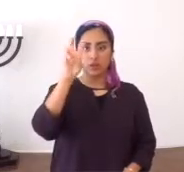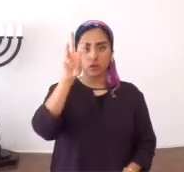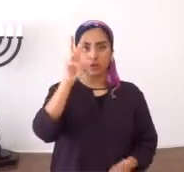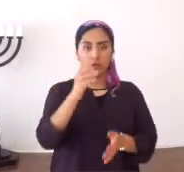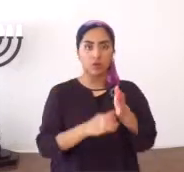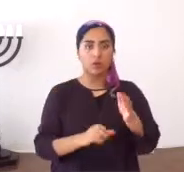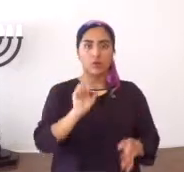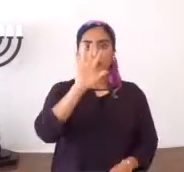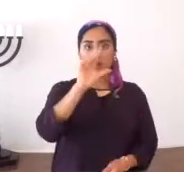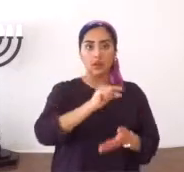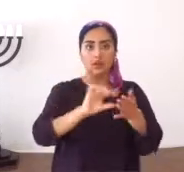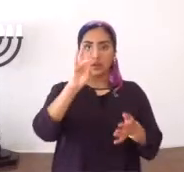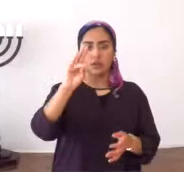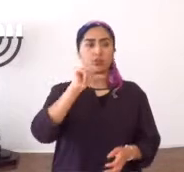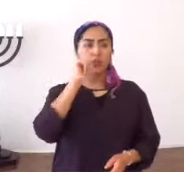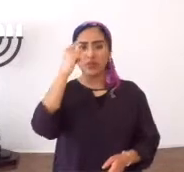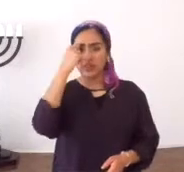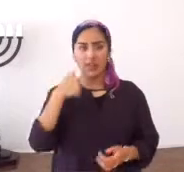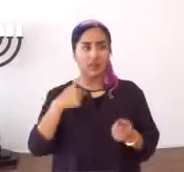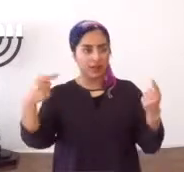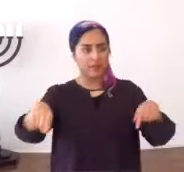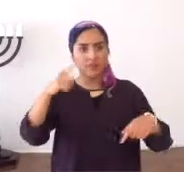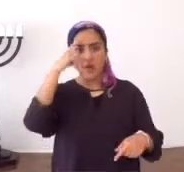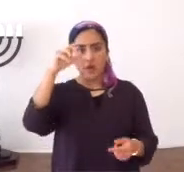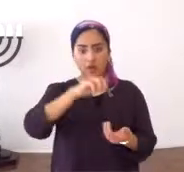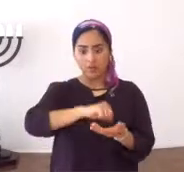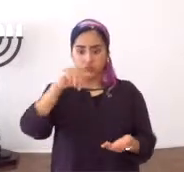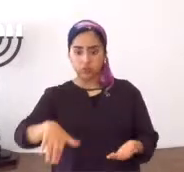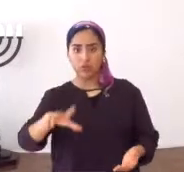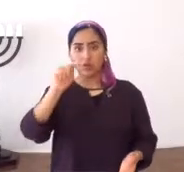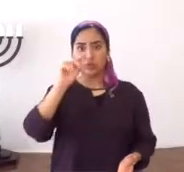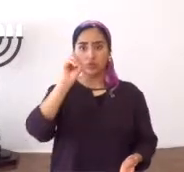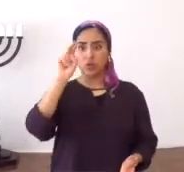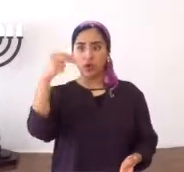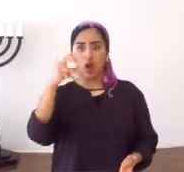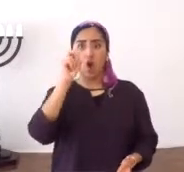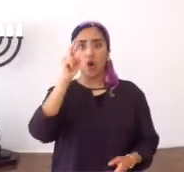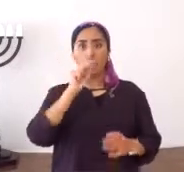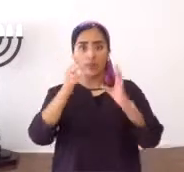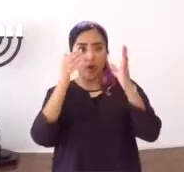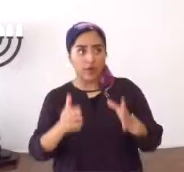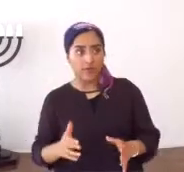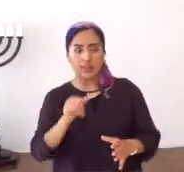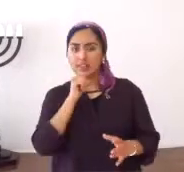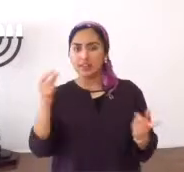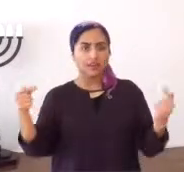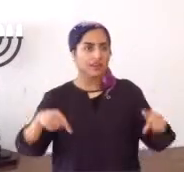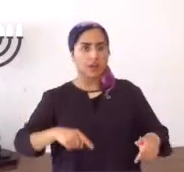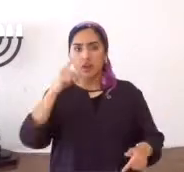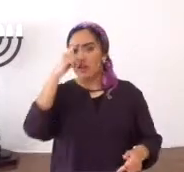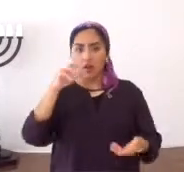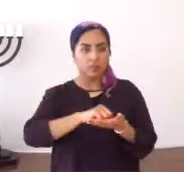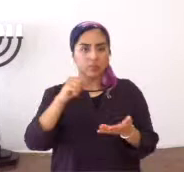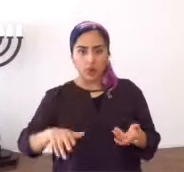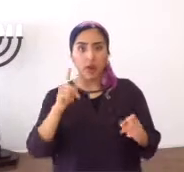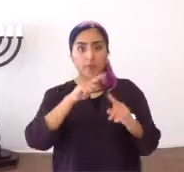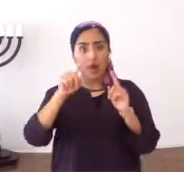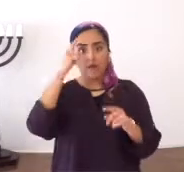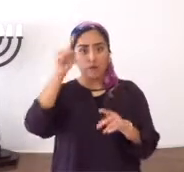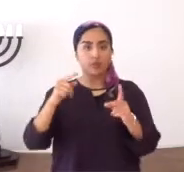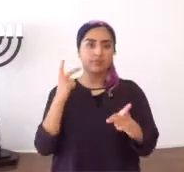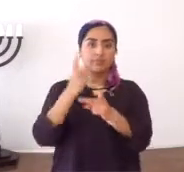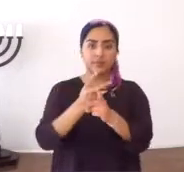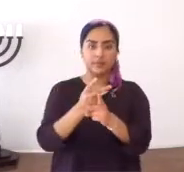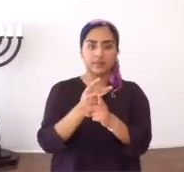Mateo 5, Matillahu, 5, 17, no penséis, que he venido, para abrogar la Torah, o los profetas, no he